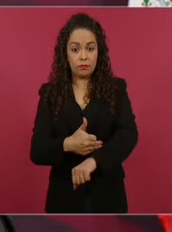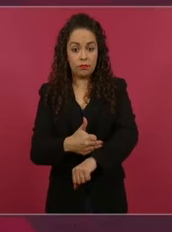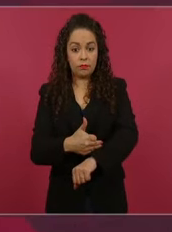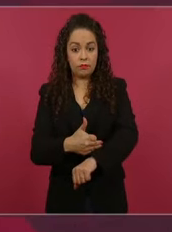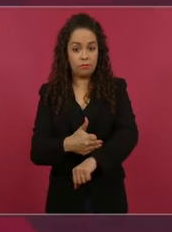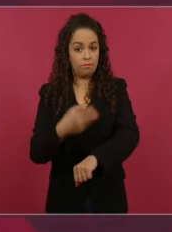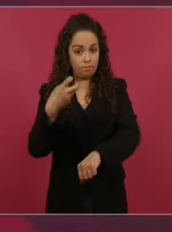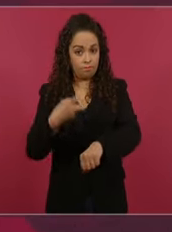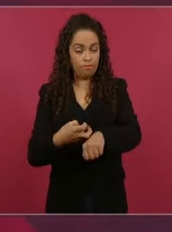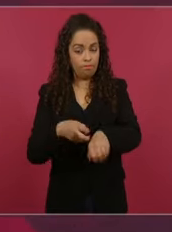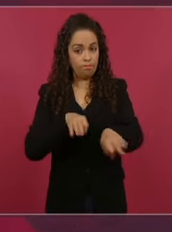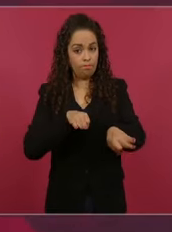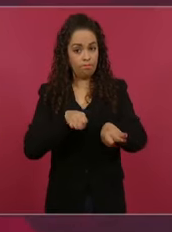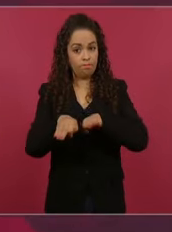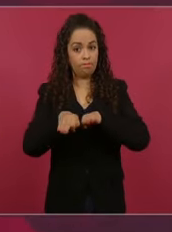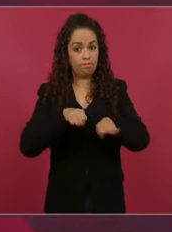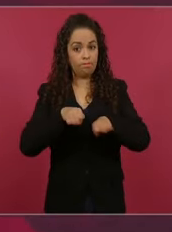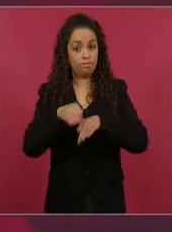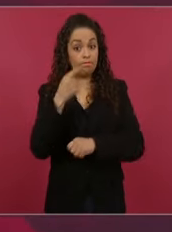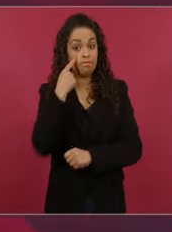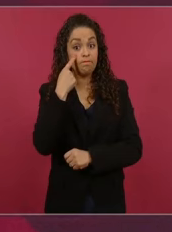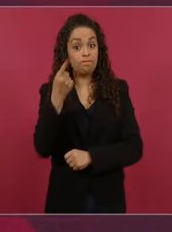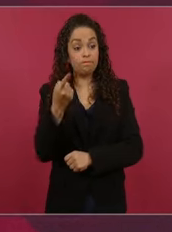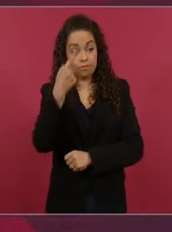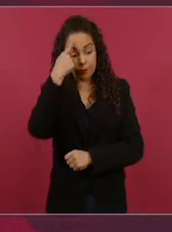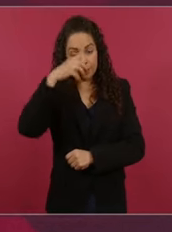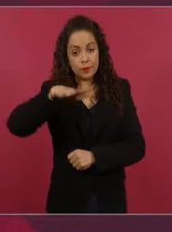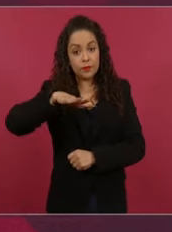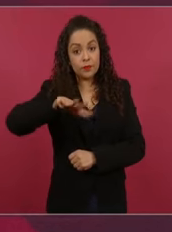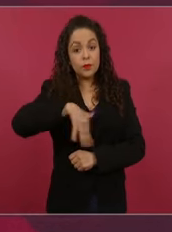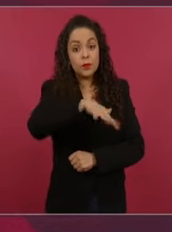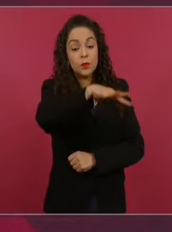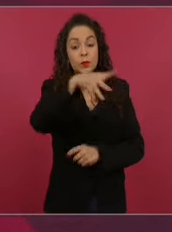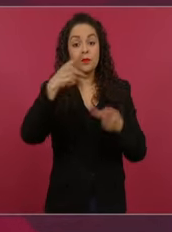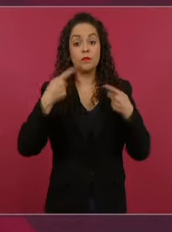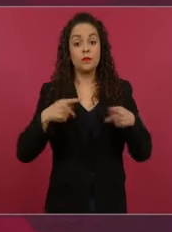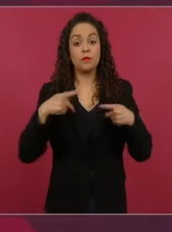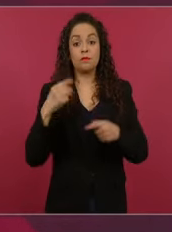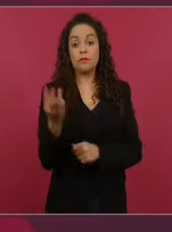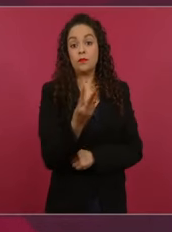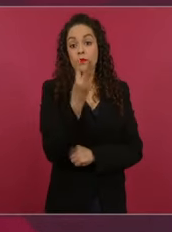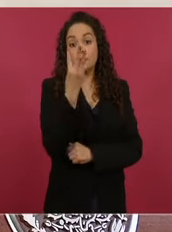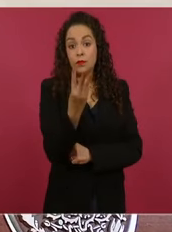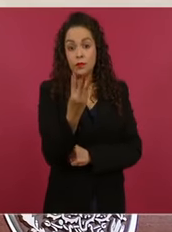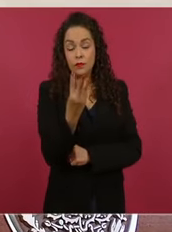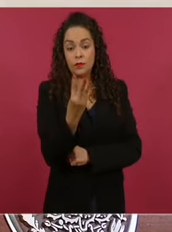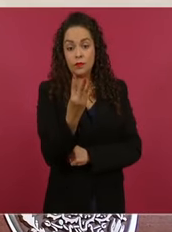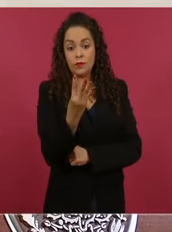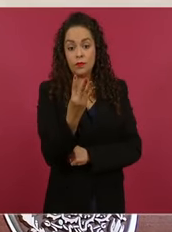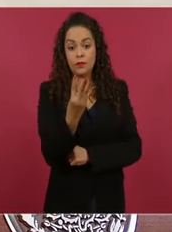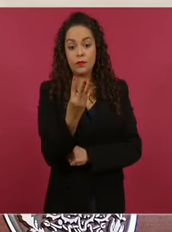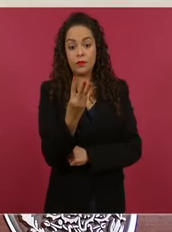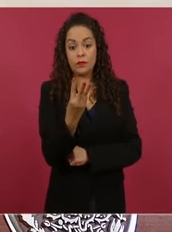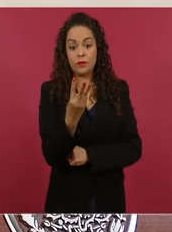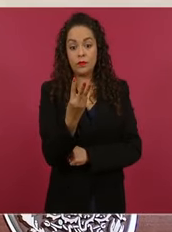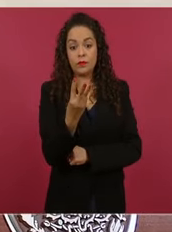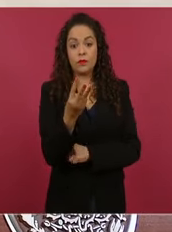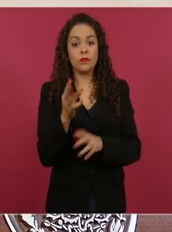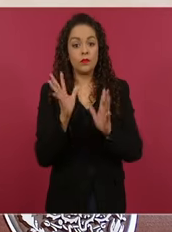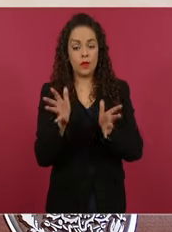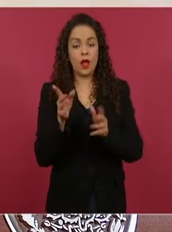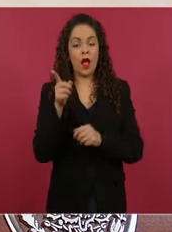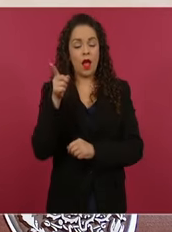labor de búsqueda. Están nuestros diplomáticos actuando en la protección a